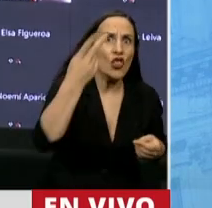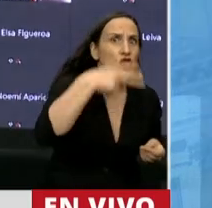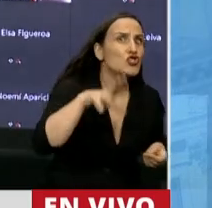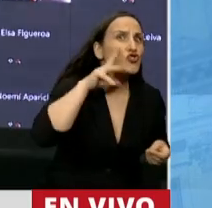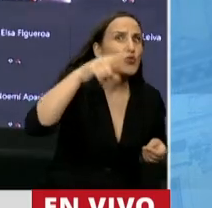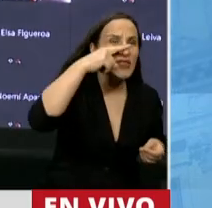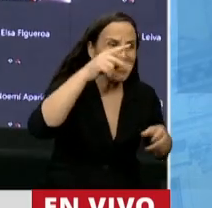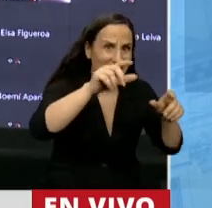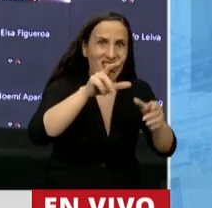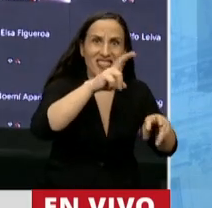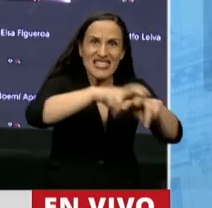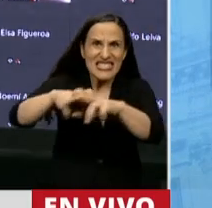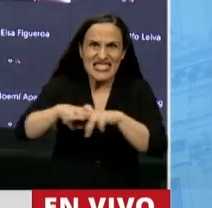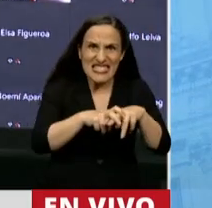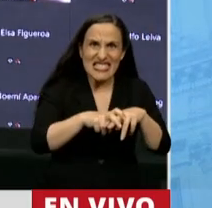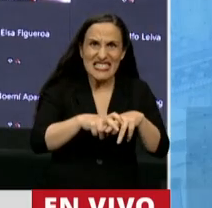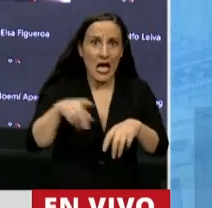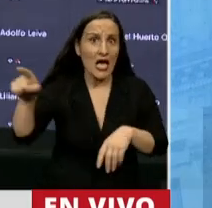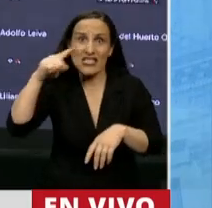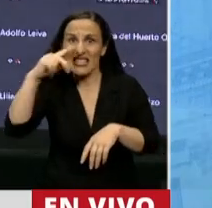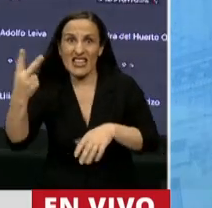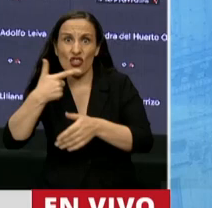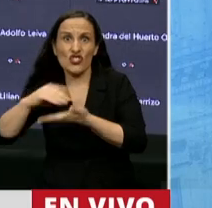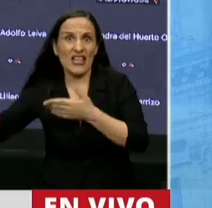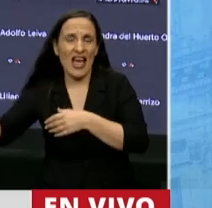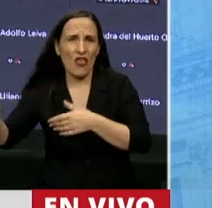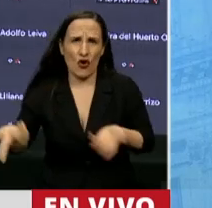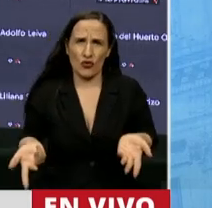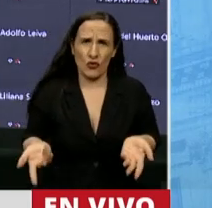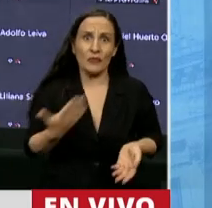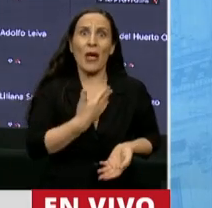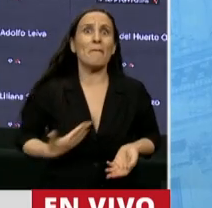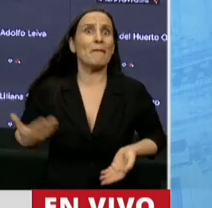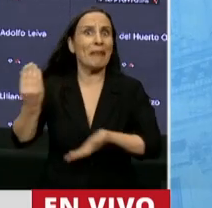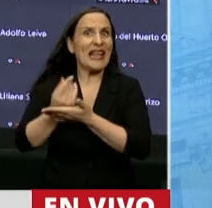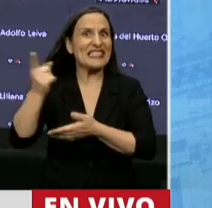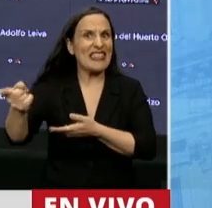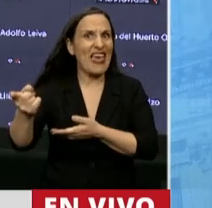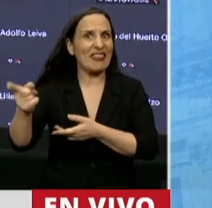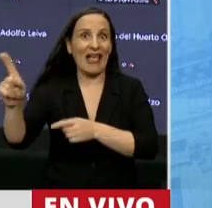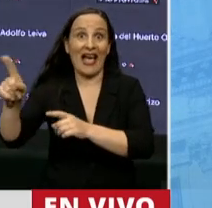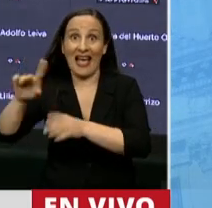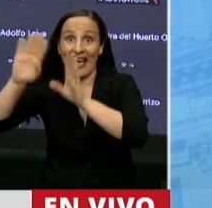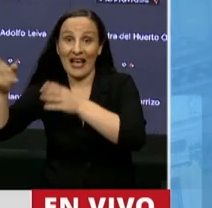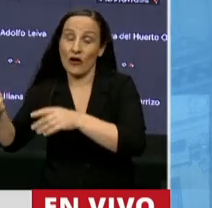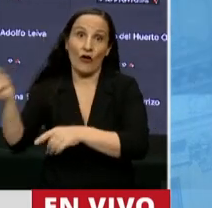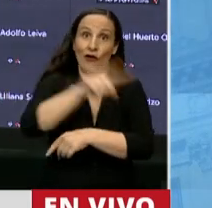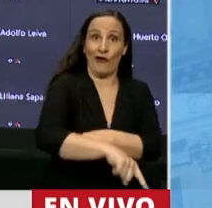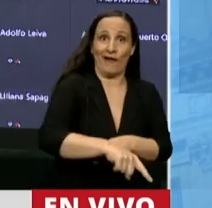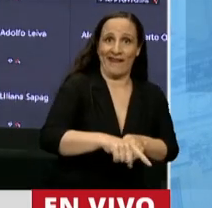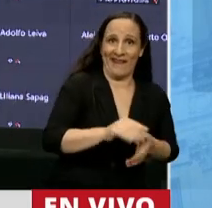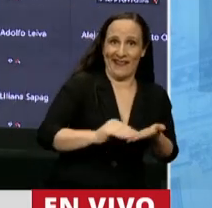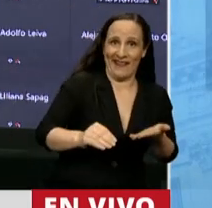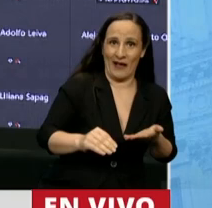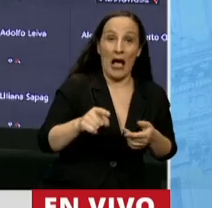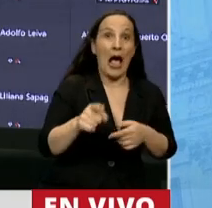lugares. Hay 72 senadores. ¿Por qué la Presidenta del Senado no convoca aquí? ¿Por cuidado sanitario?